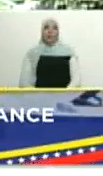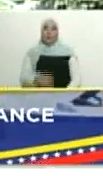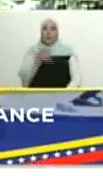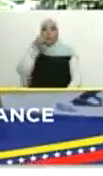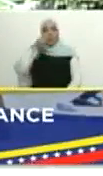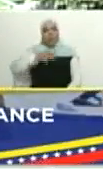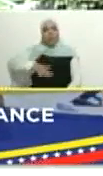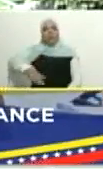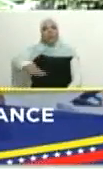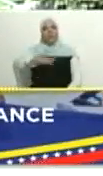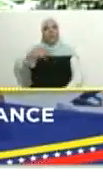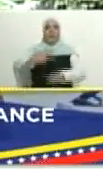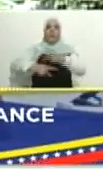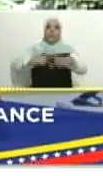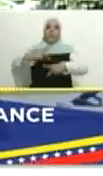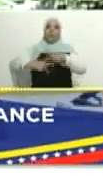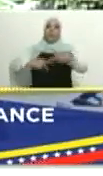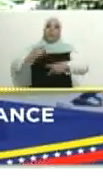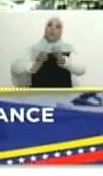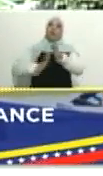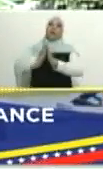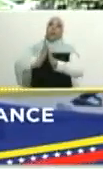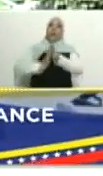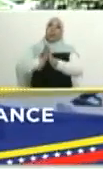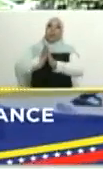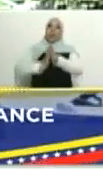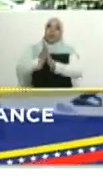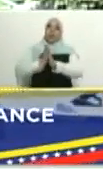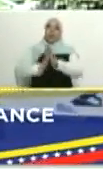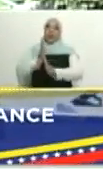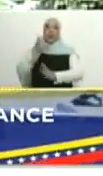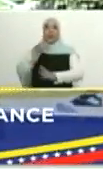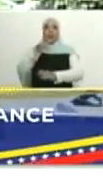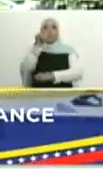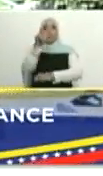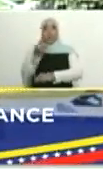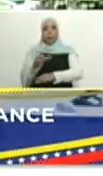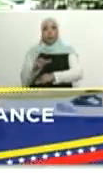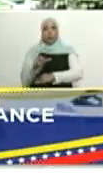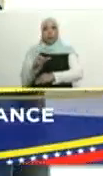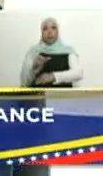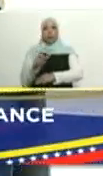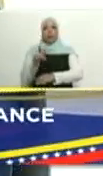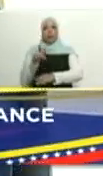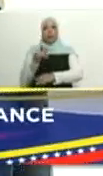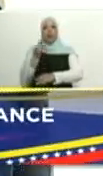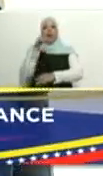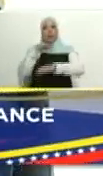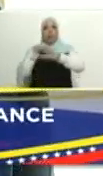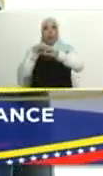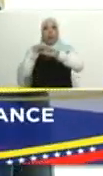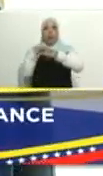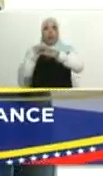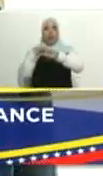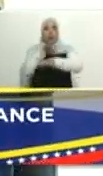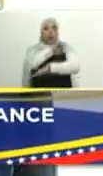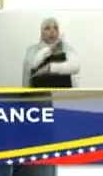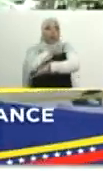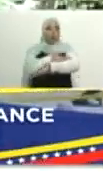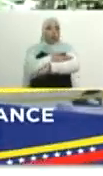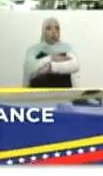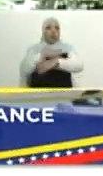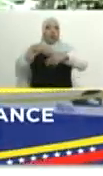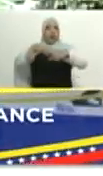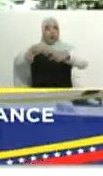pueblo, pueblo y productores. Aquí estoy con Wilmer Castro Soteldo, flamante ministro del Poder Popular para la